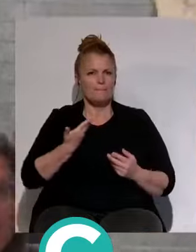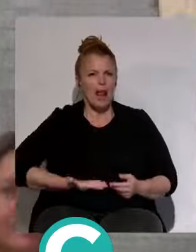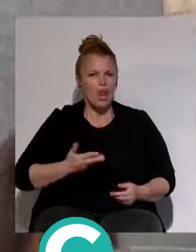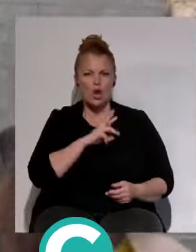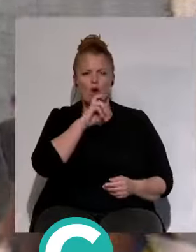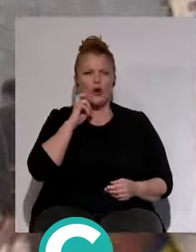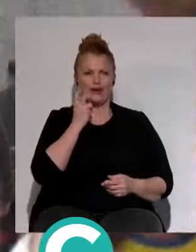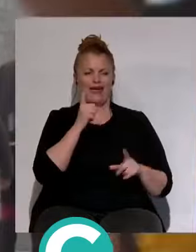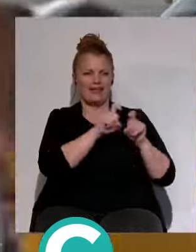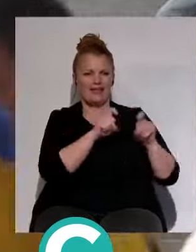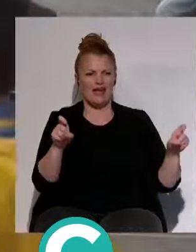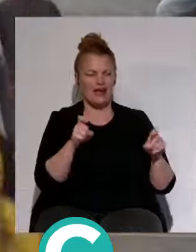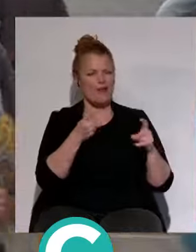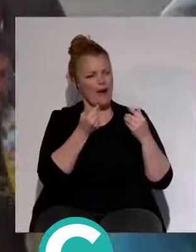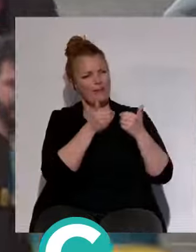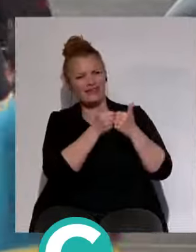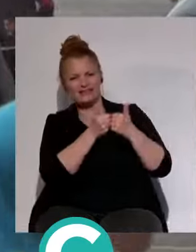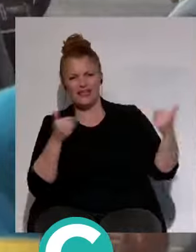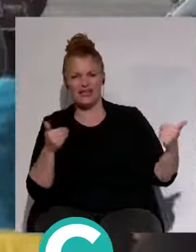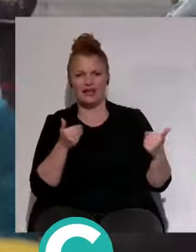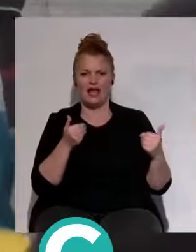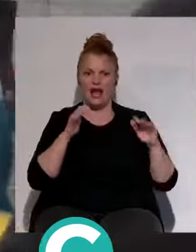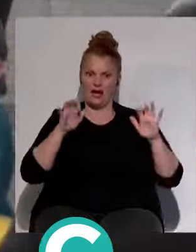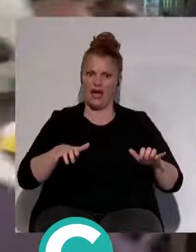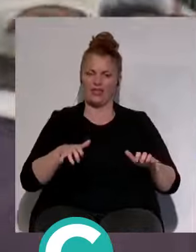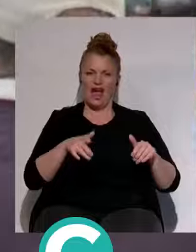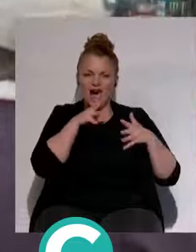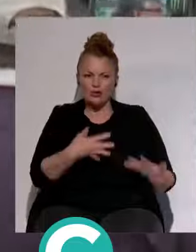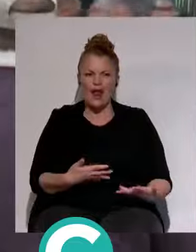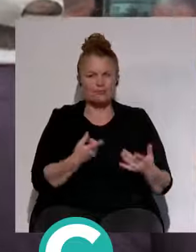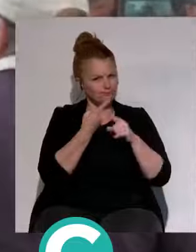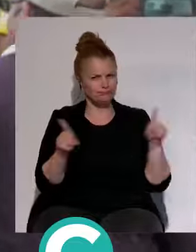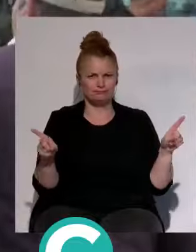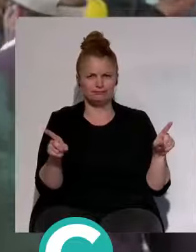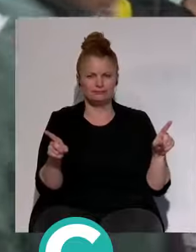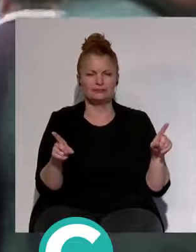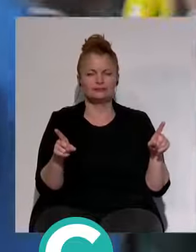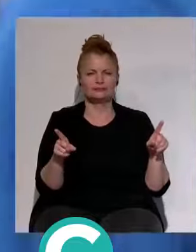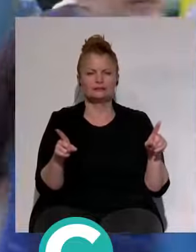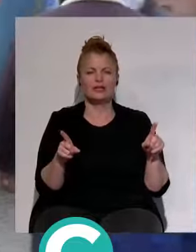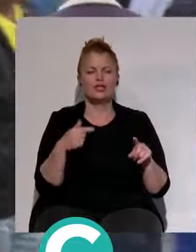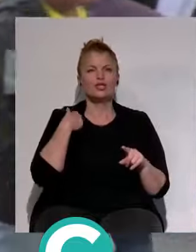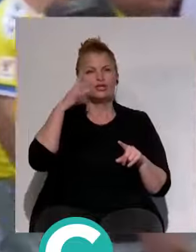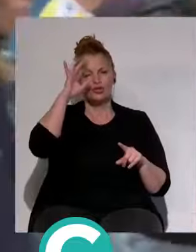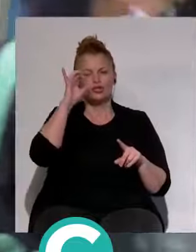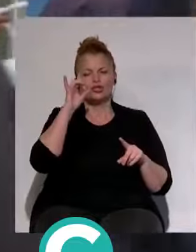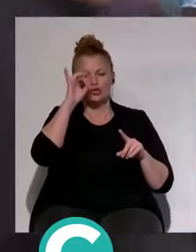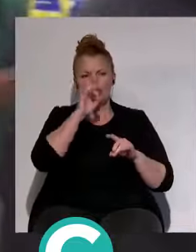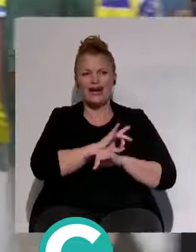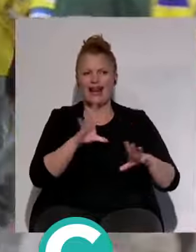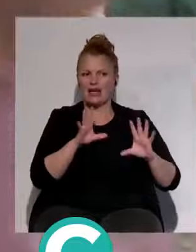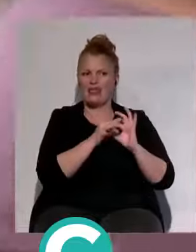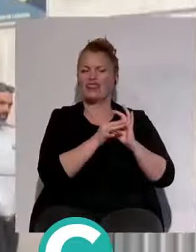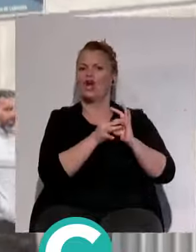distanciado mucho de lo que era el CADI a lo que es actualmente. Yo creo que existe una clara desconexión entre la afición